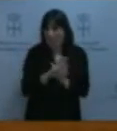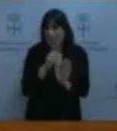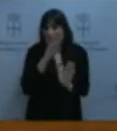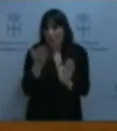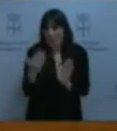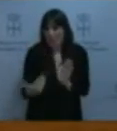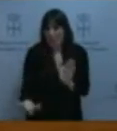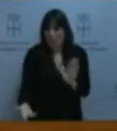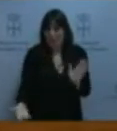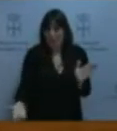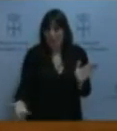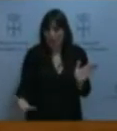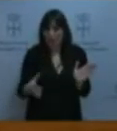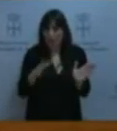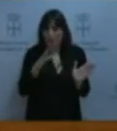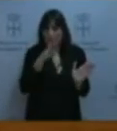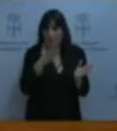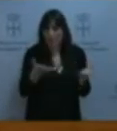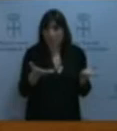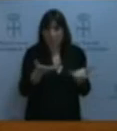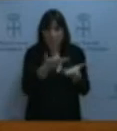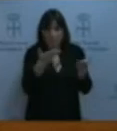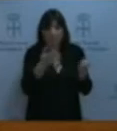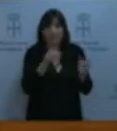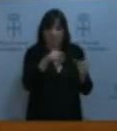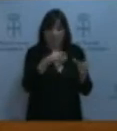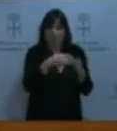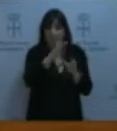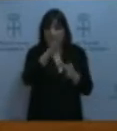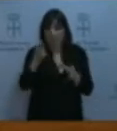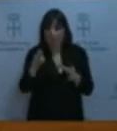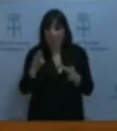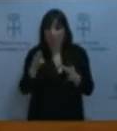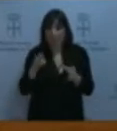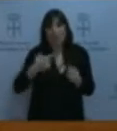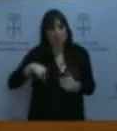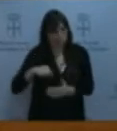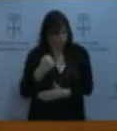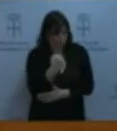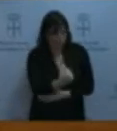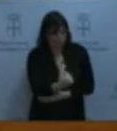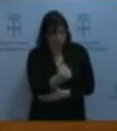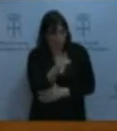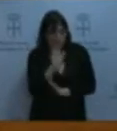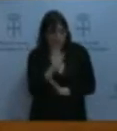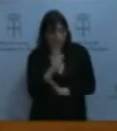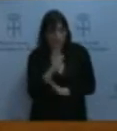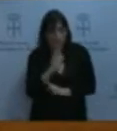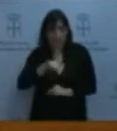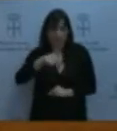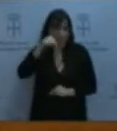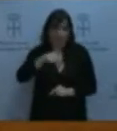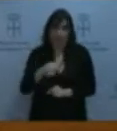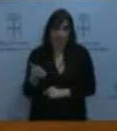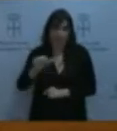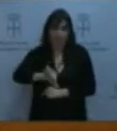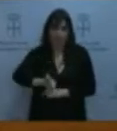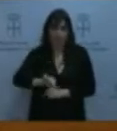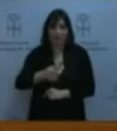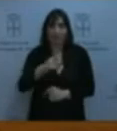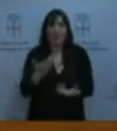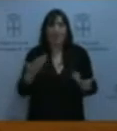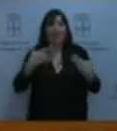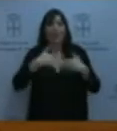que presentó el Partido Popular con nuestro apoyo se dio la vuelta en esta Cámara, la integración y coordinación de los diferentes recursos de